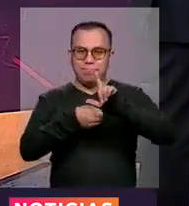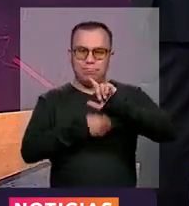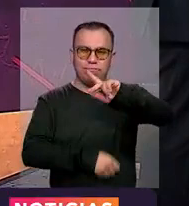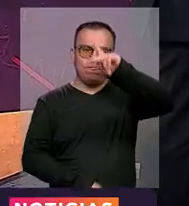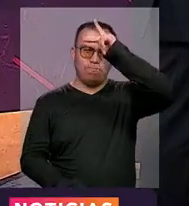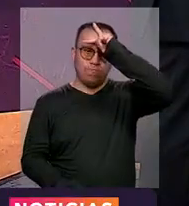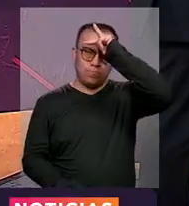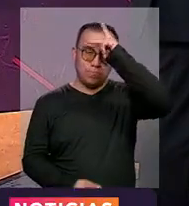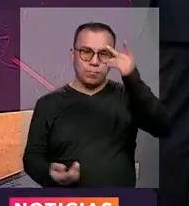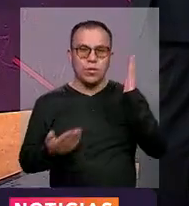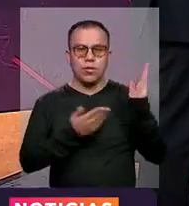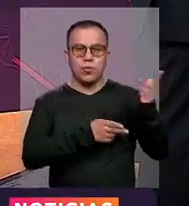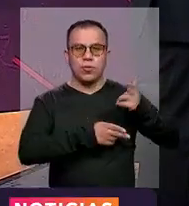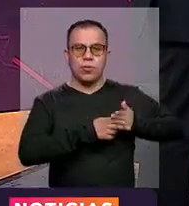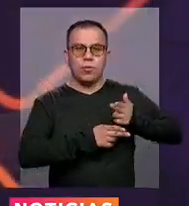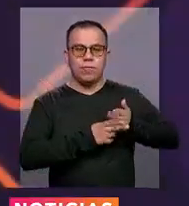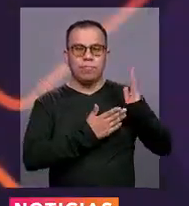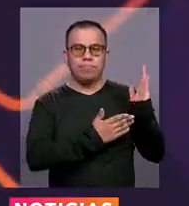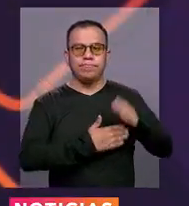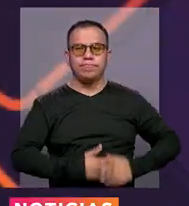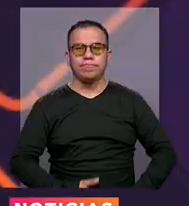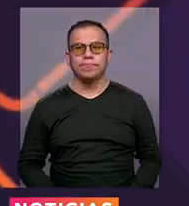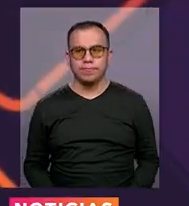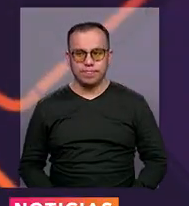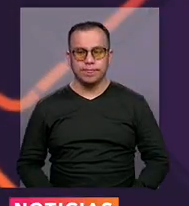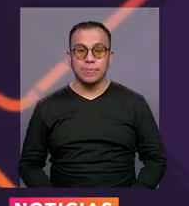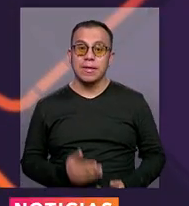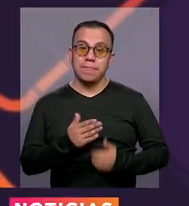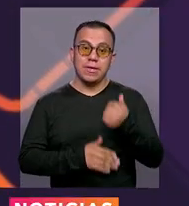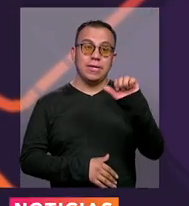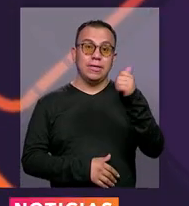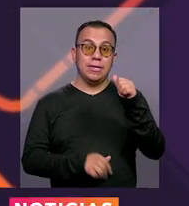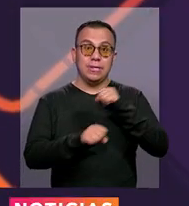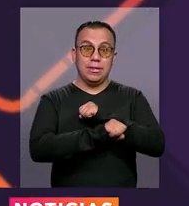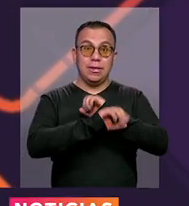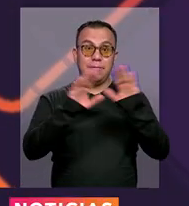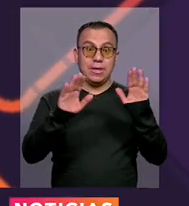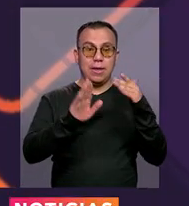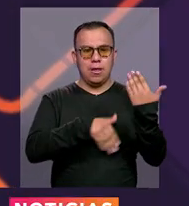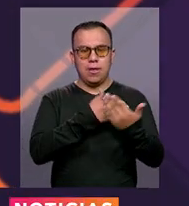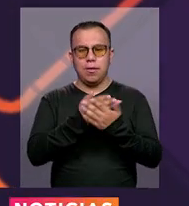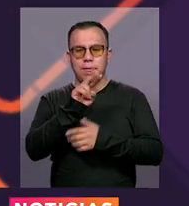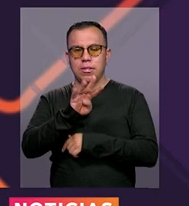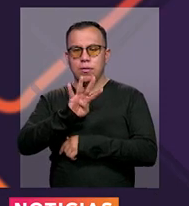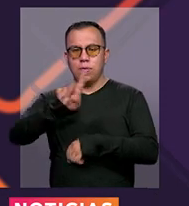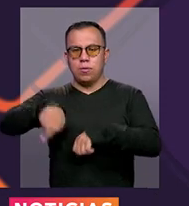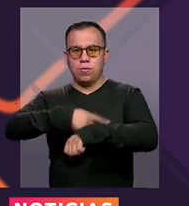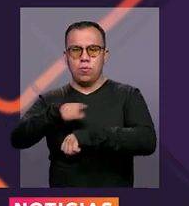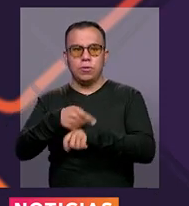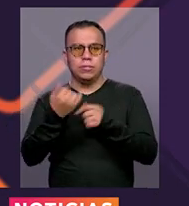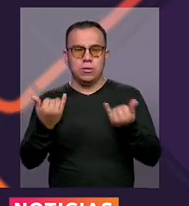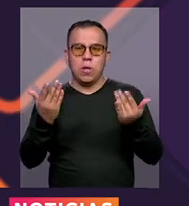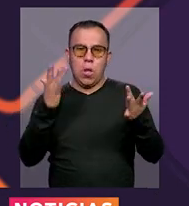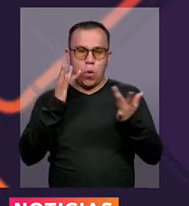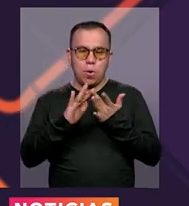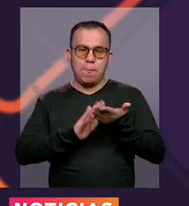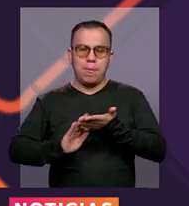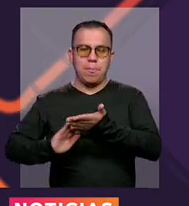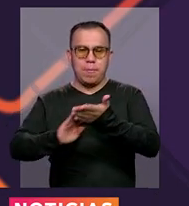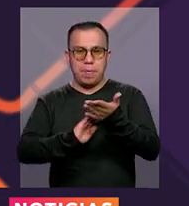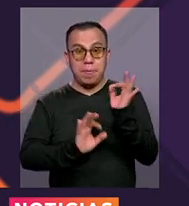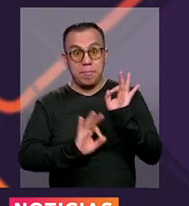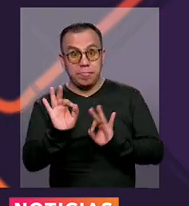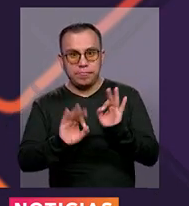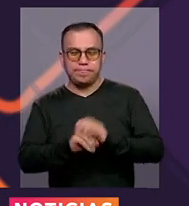Kennedy, en los barrios Santa Catalina, Boite y La Campiña. Desde las 10 de la mañana durante las próximas 24 horas será mantenimiento